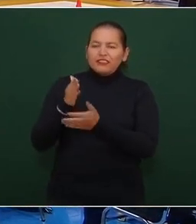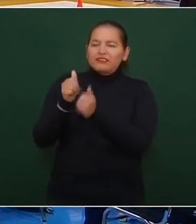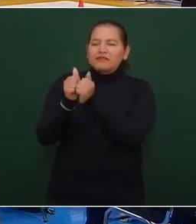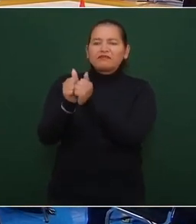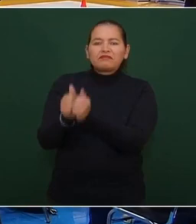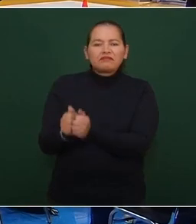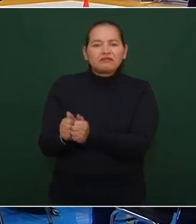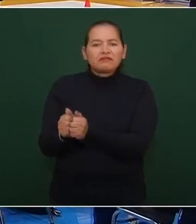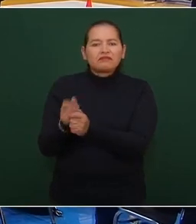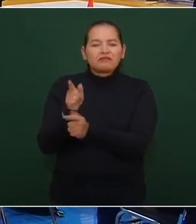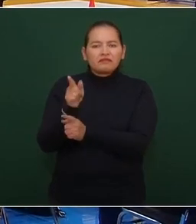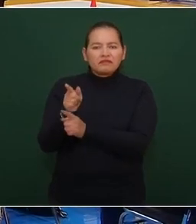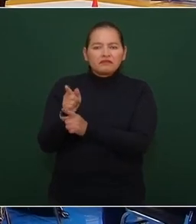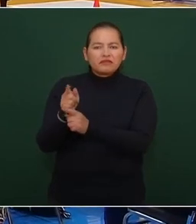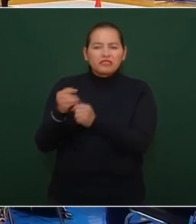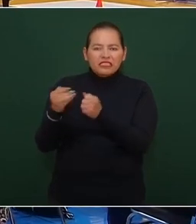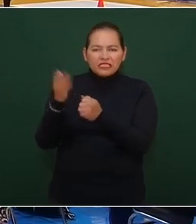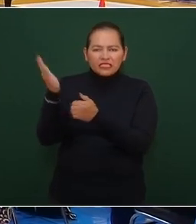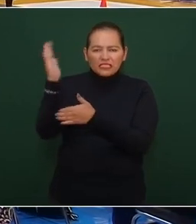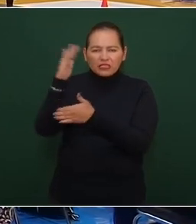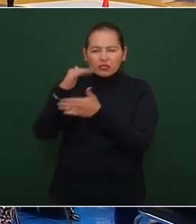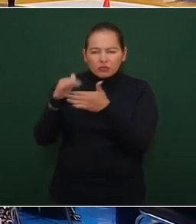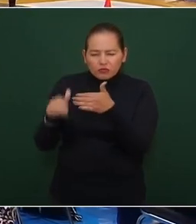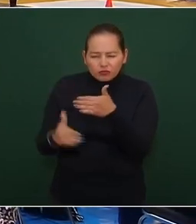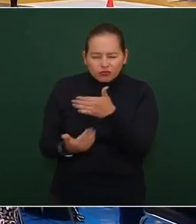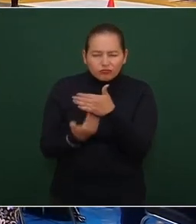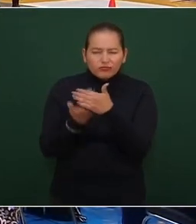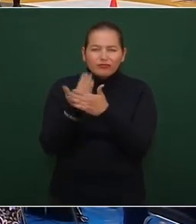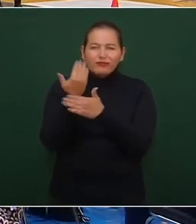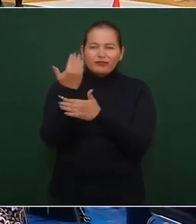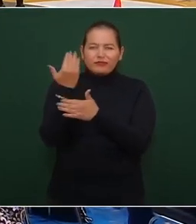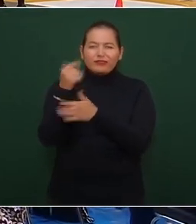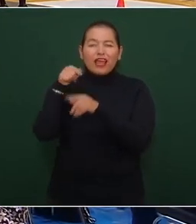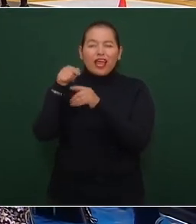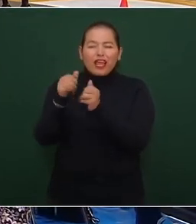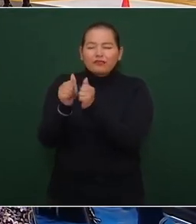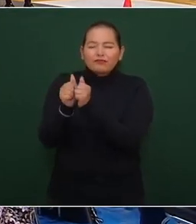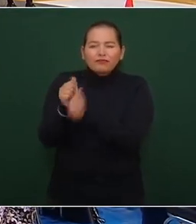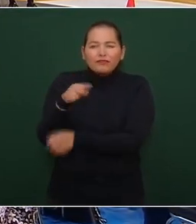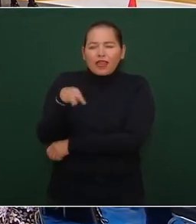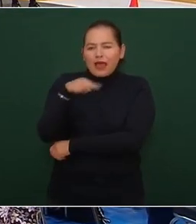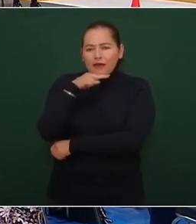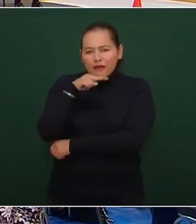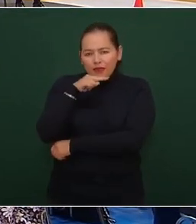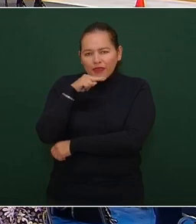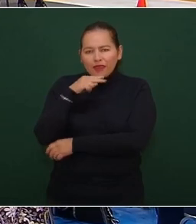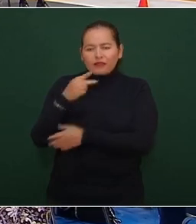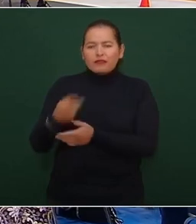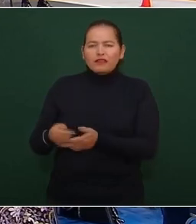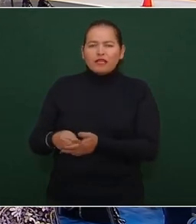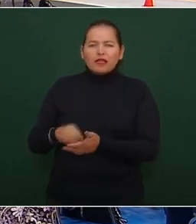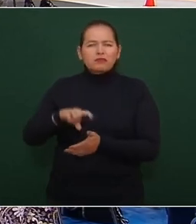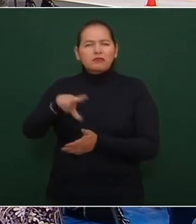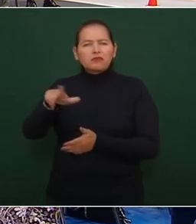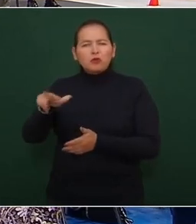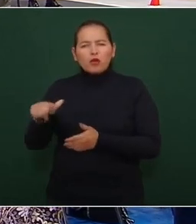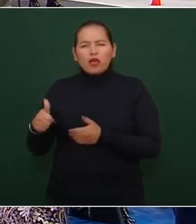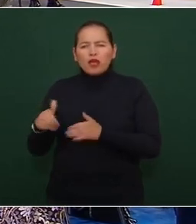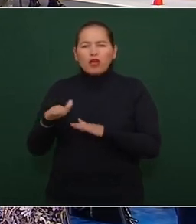ahí amanecimos ahí fue la navidad y luego caminamos